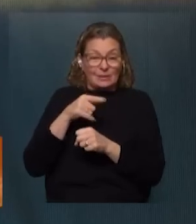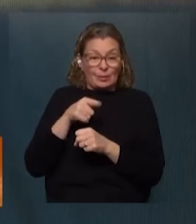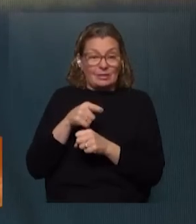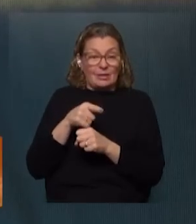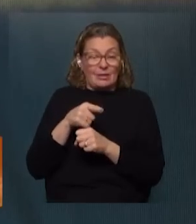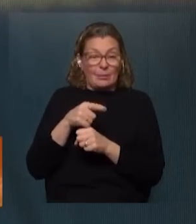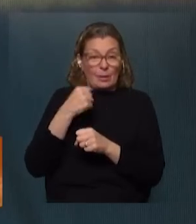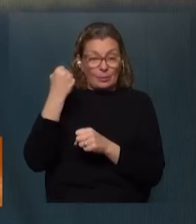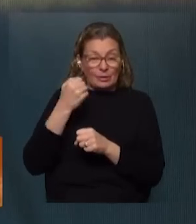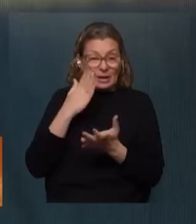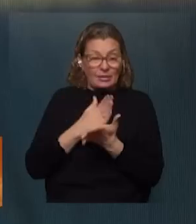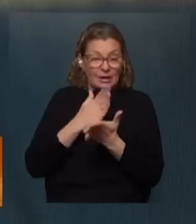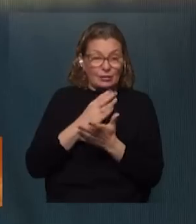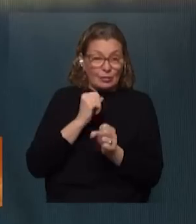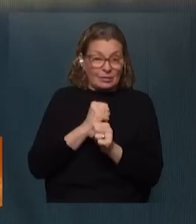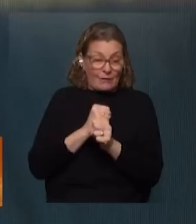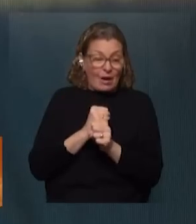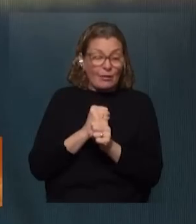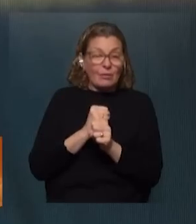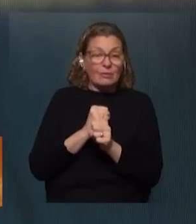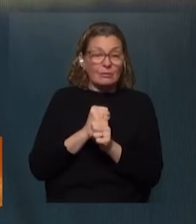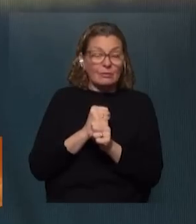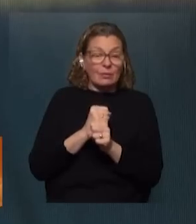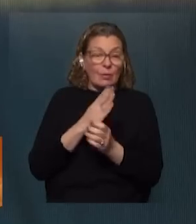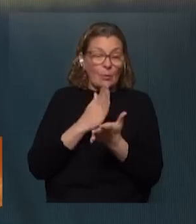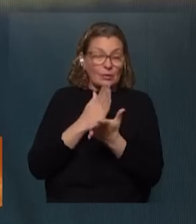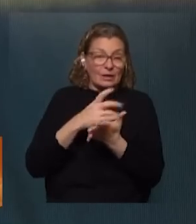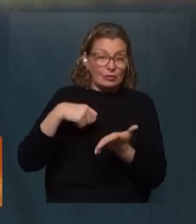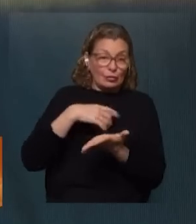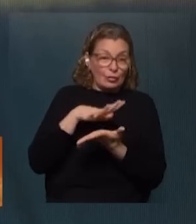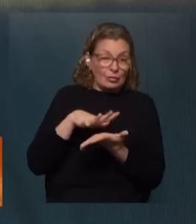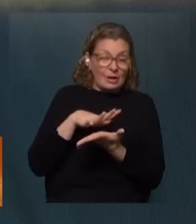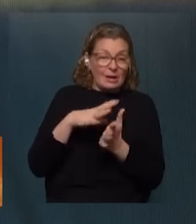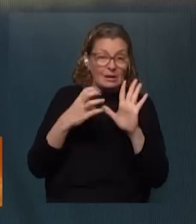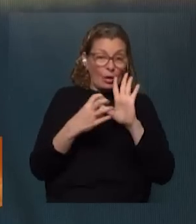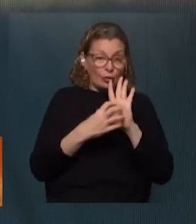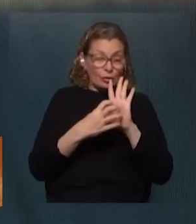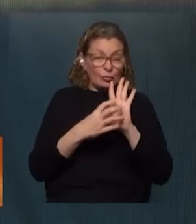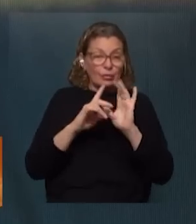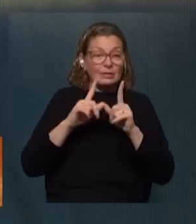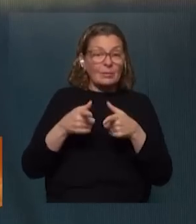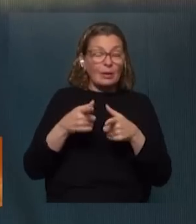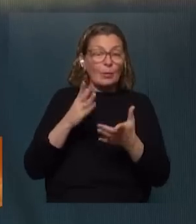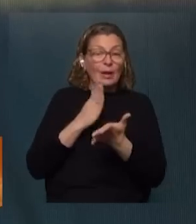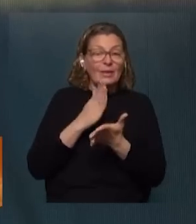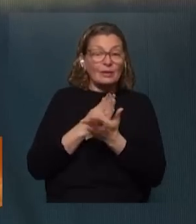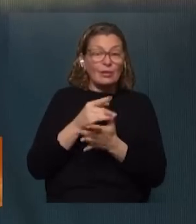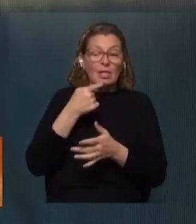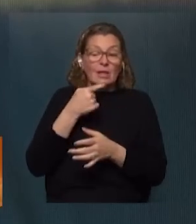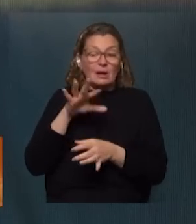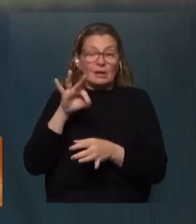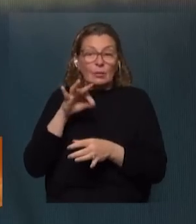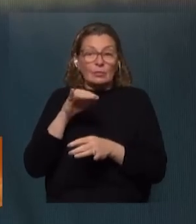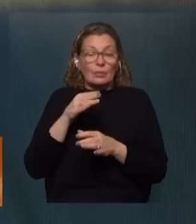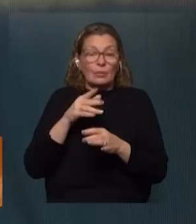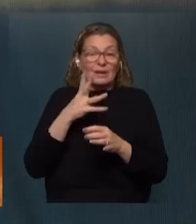es tan valioso el derecho al trabajo como un derecho social que está contemplado en la constitución como también el derecho a decidir cuando